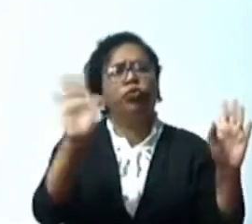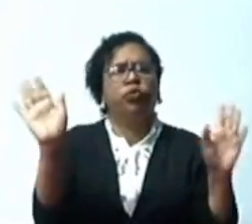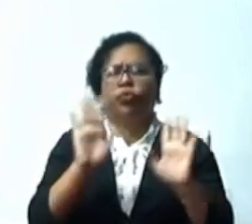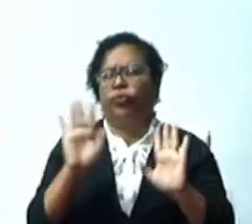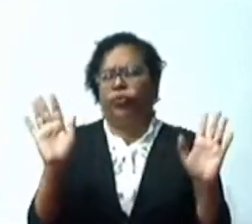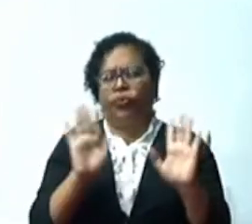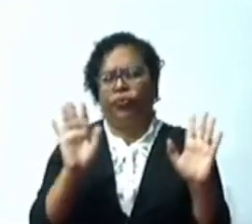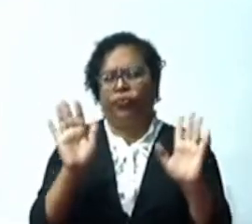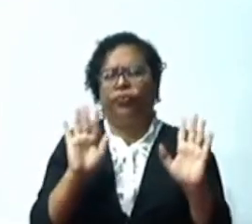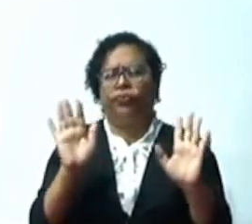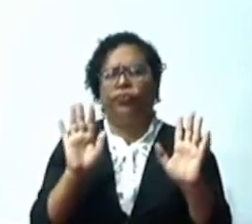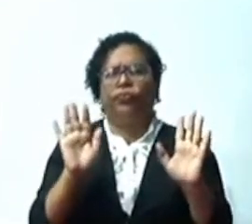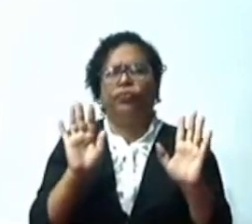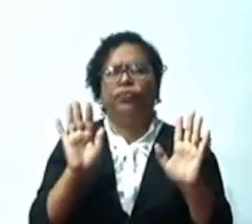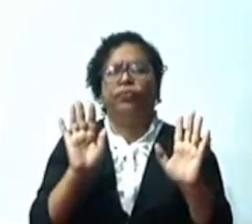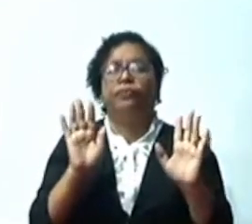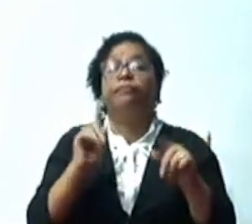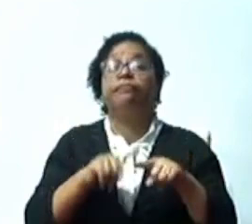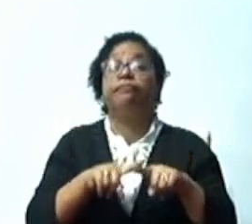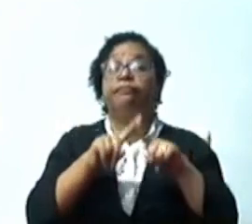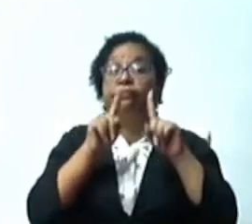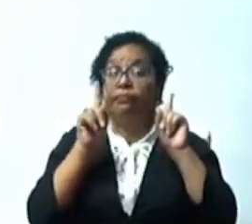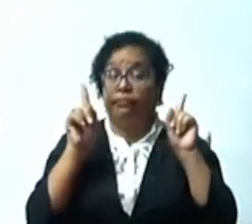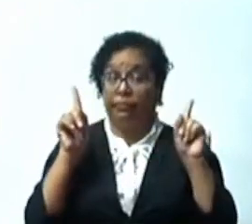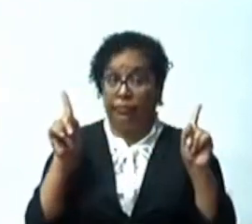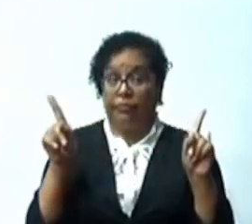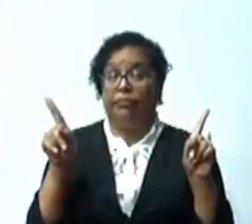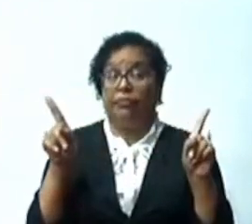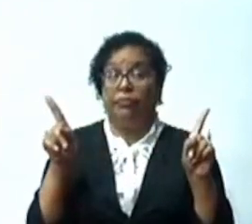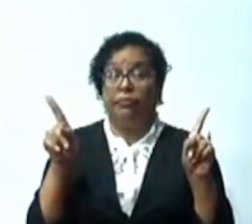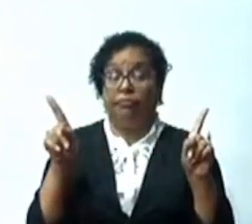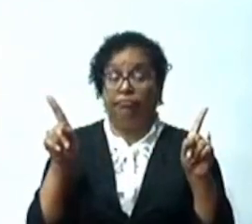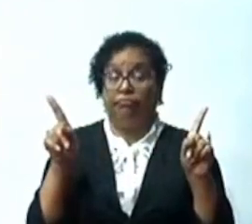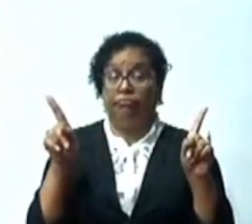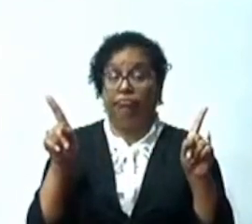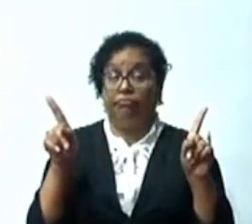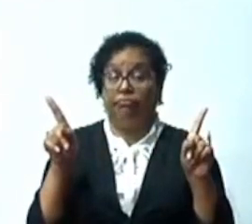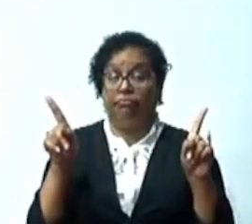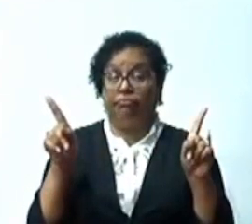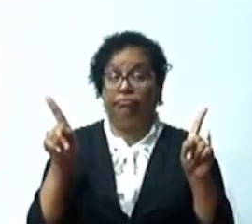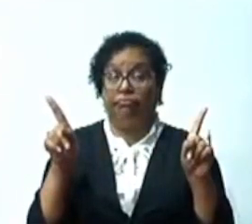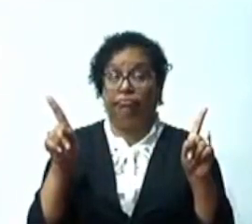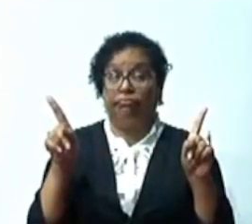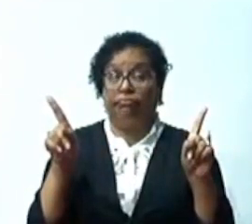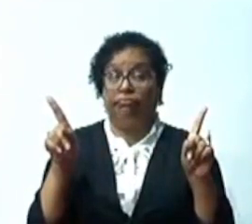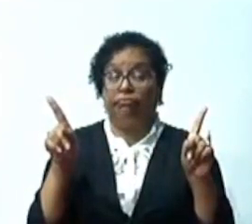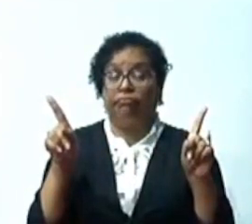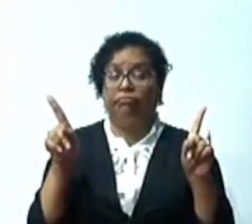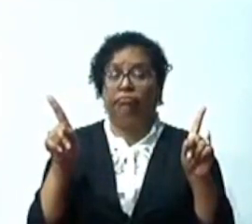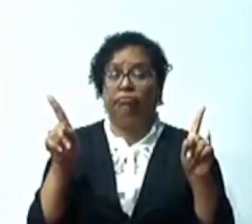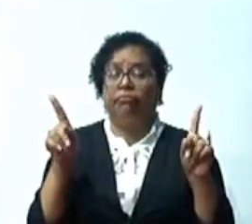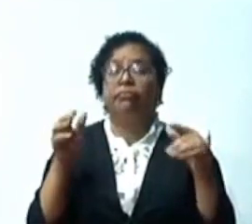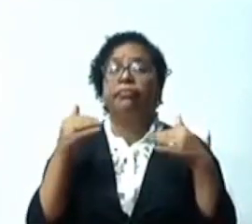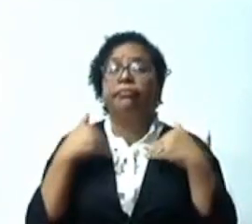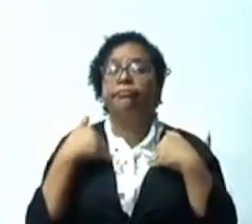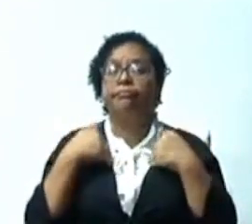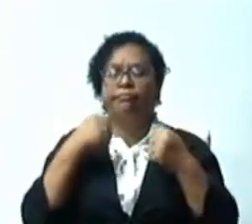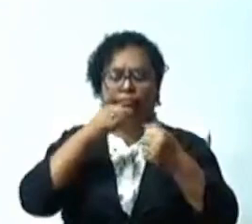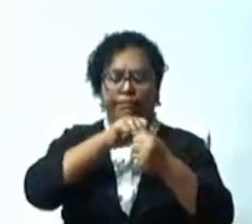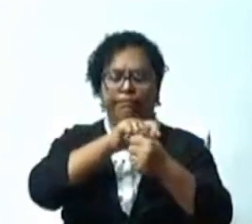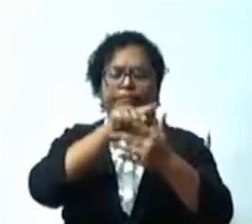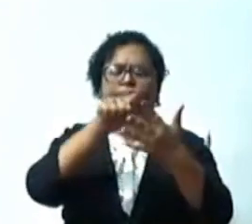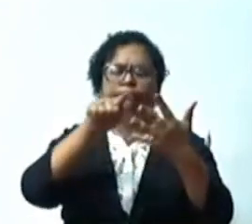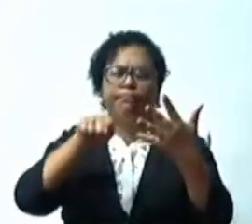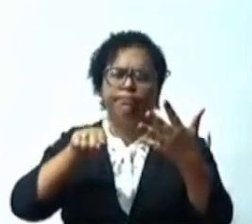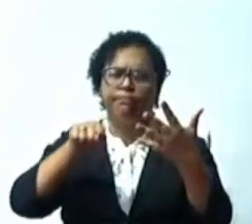proyecto de ley. Pero sí hacemos observaciones y